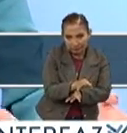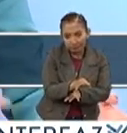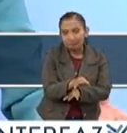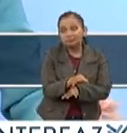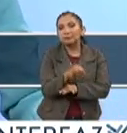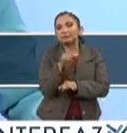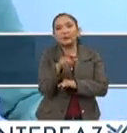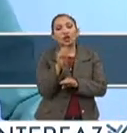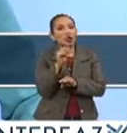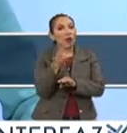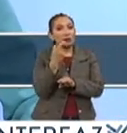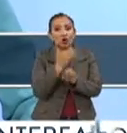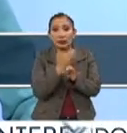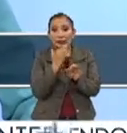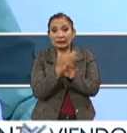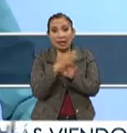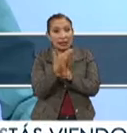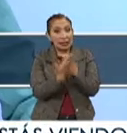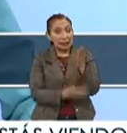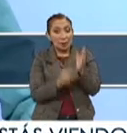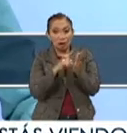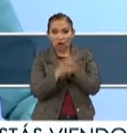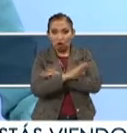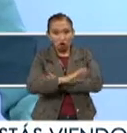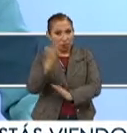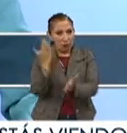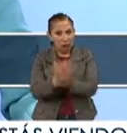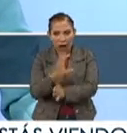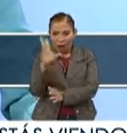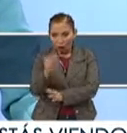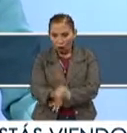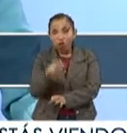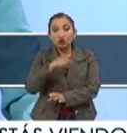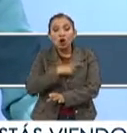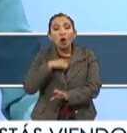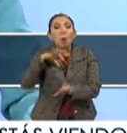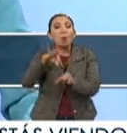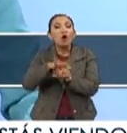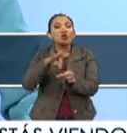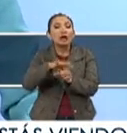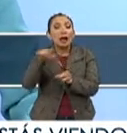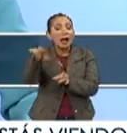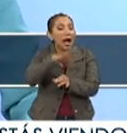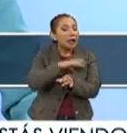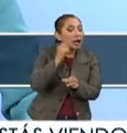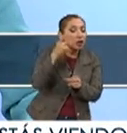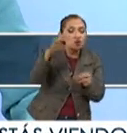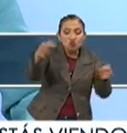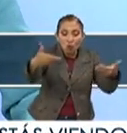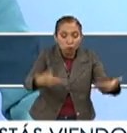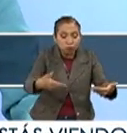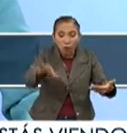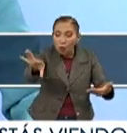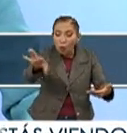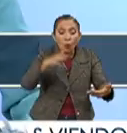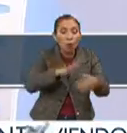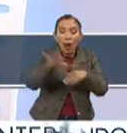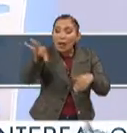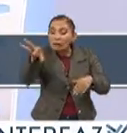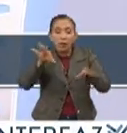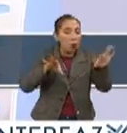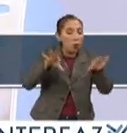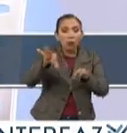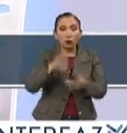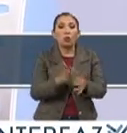Es decir, no es momento ahorita de registrar ya proyectos, sino más bien de votar por los que se hayan elegido. Exactamente, lo dijiste